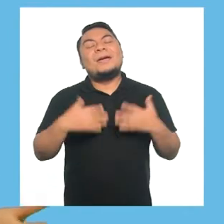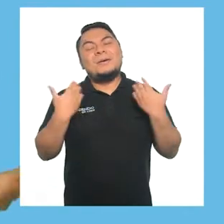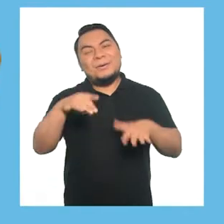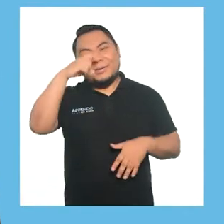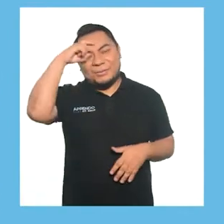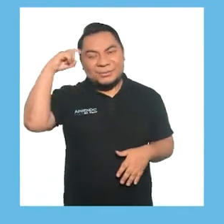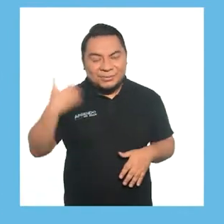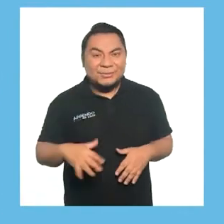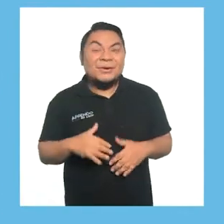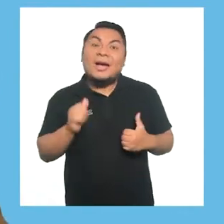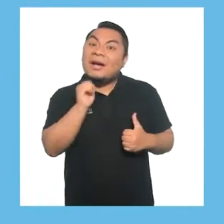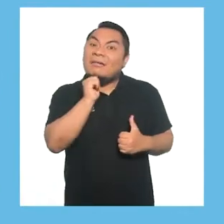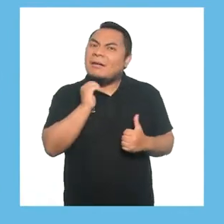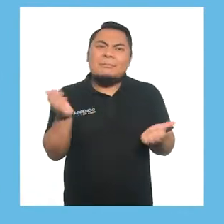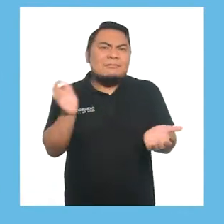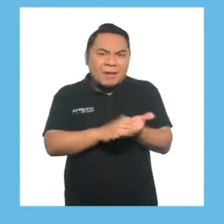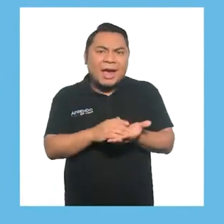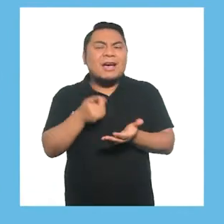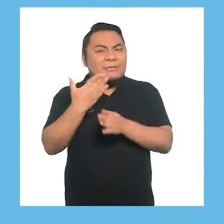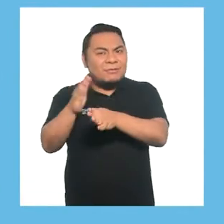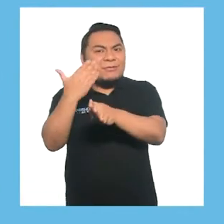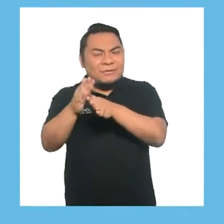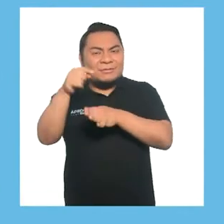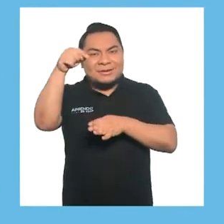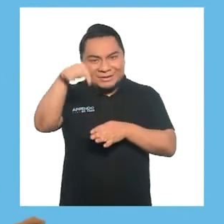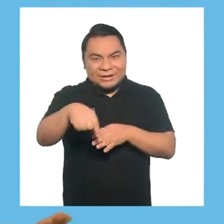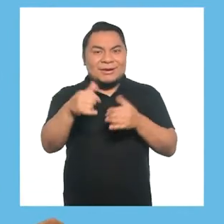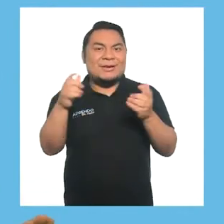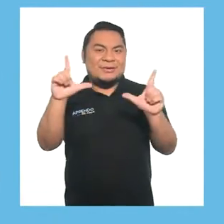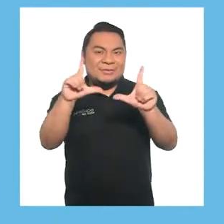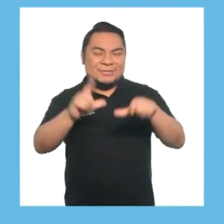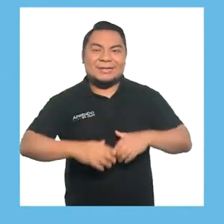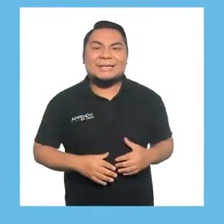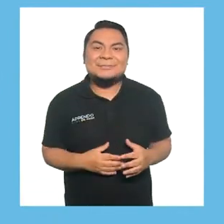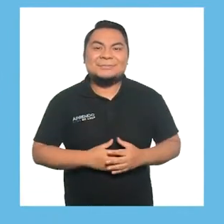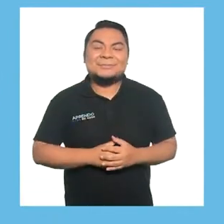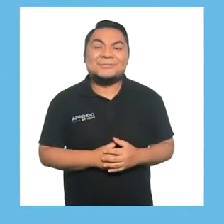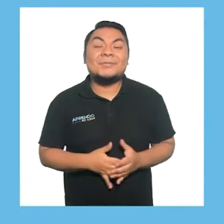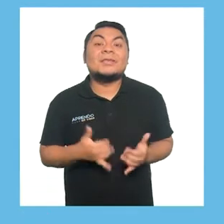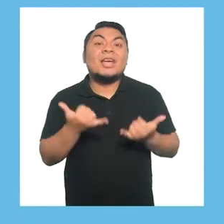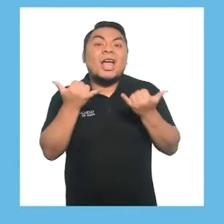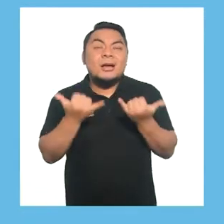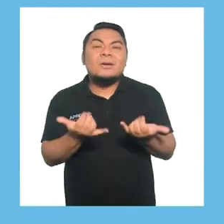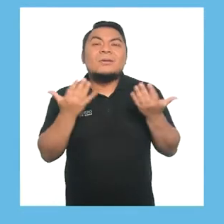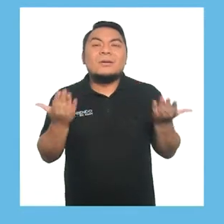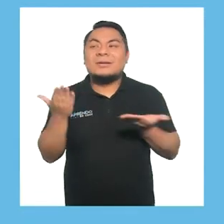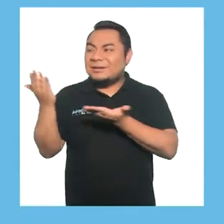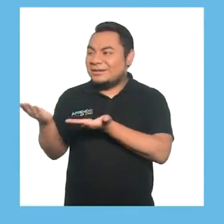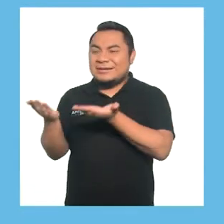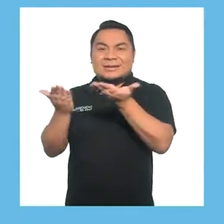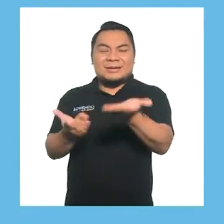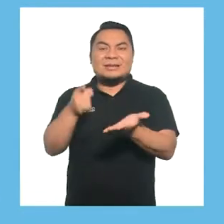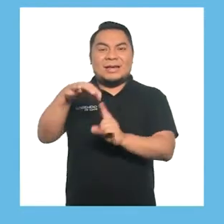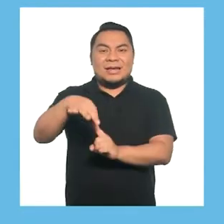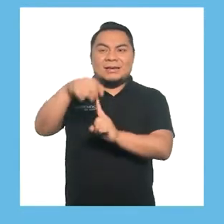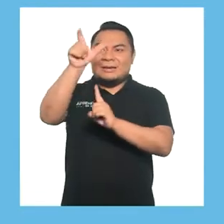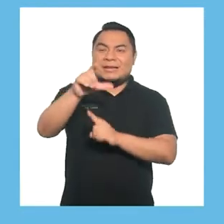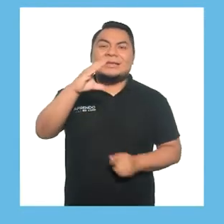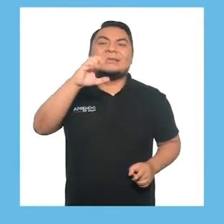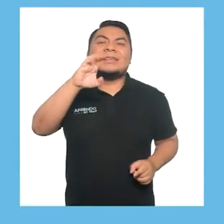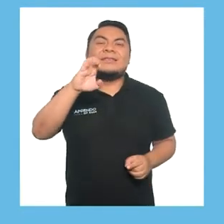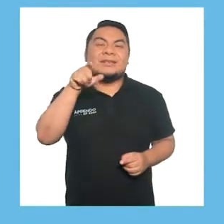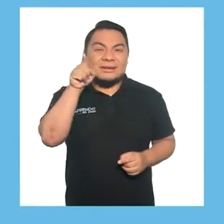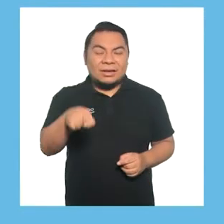Baja, aún nos queda mucho por compartirles en el programa. Ahora, doy pase a nuestra